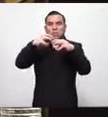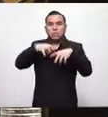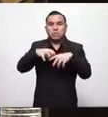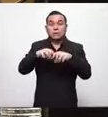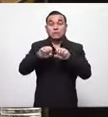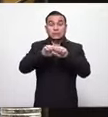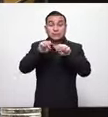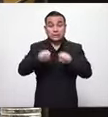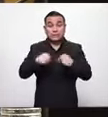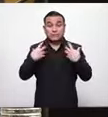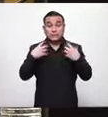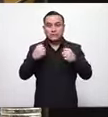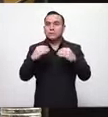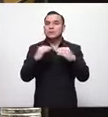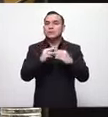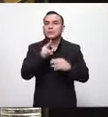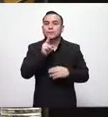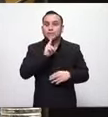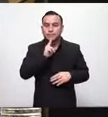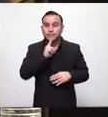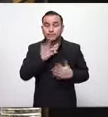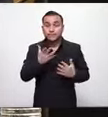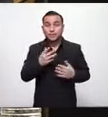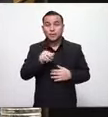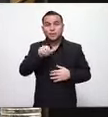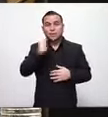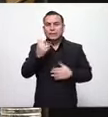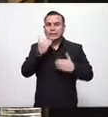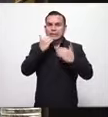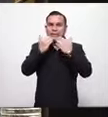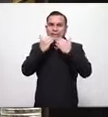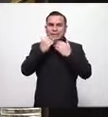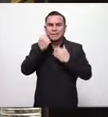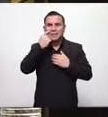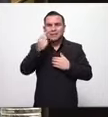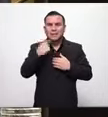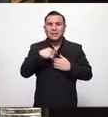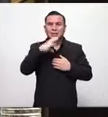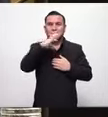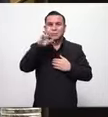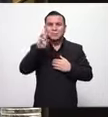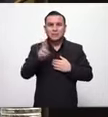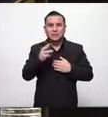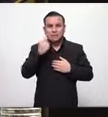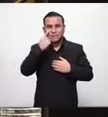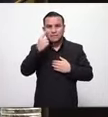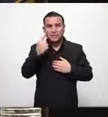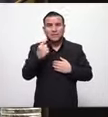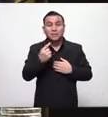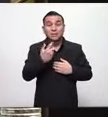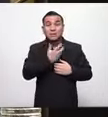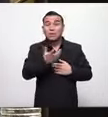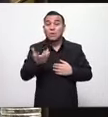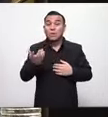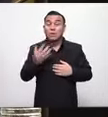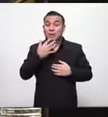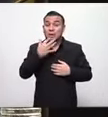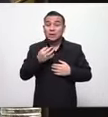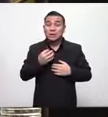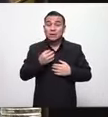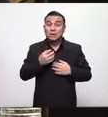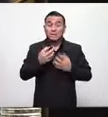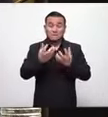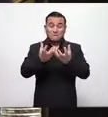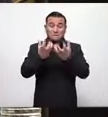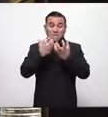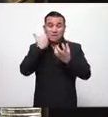igual a Honduras otros decían miren sigamos como Costa Rica ya viene esa ola